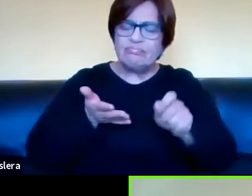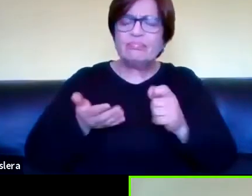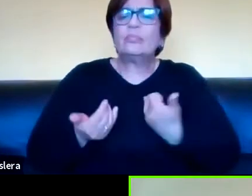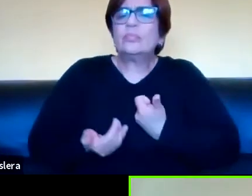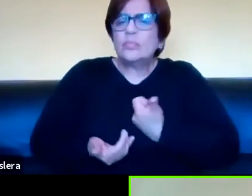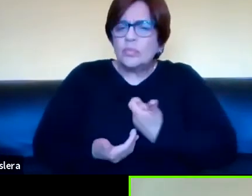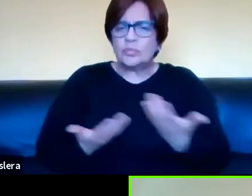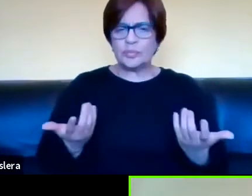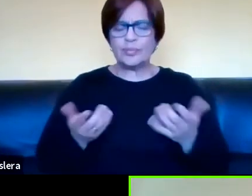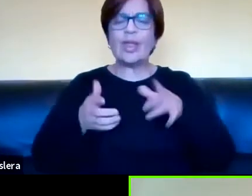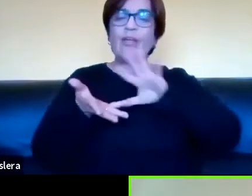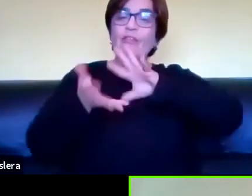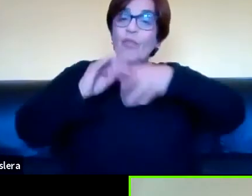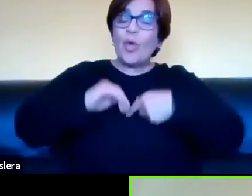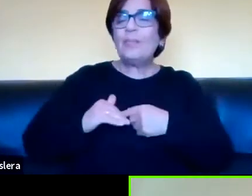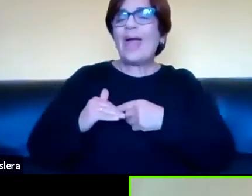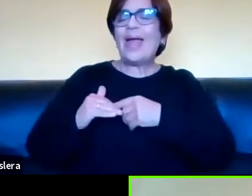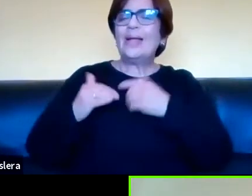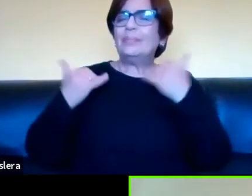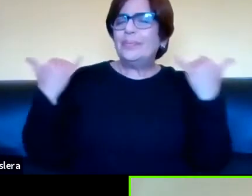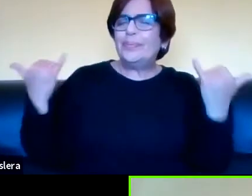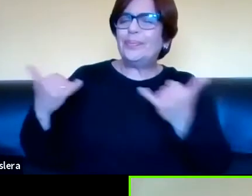Eso fue, de alguna manera, lo que históricamente